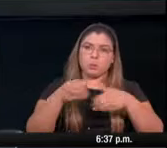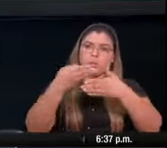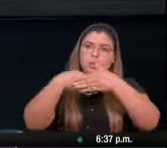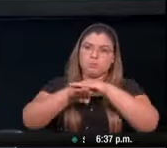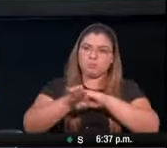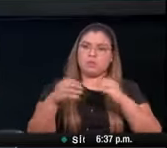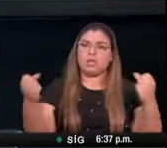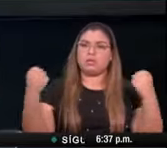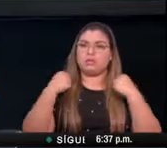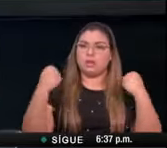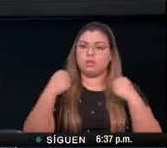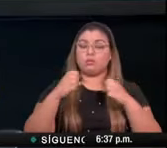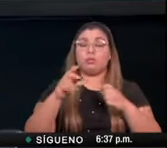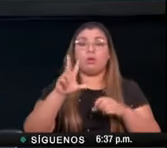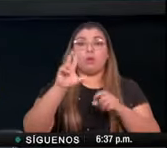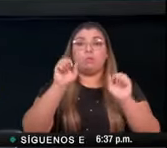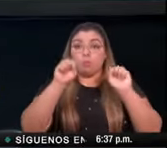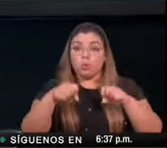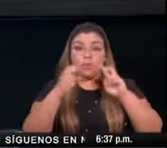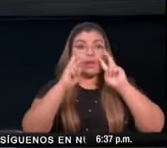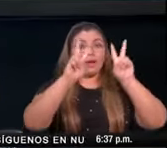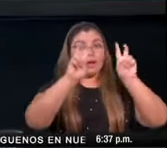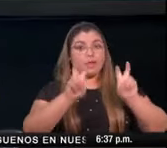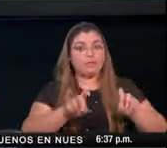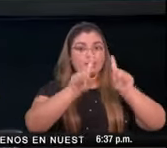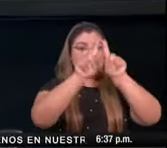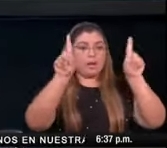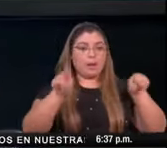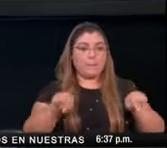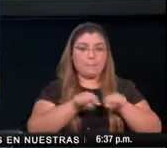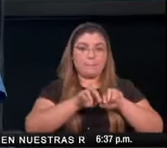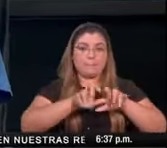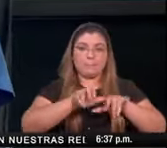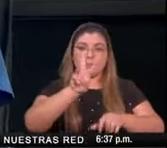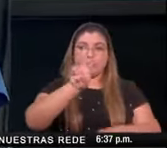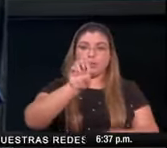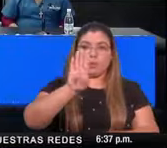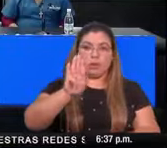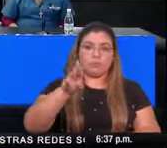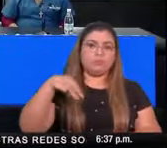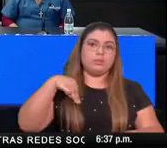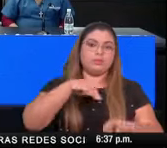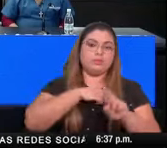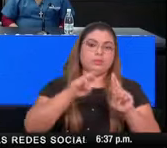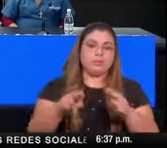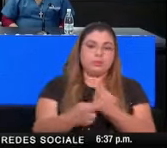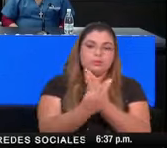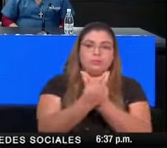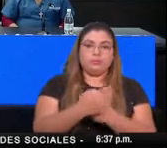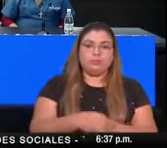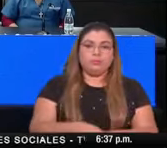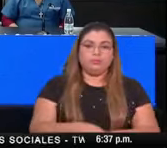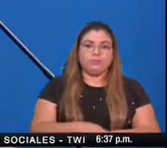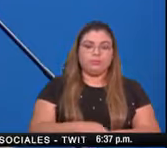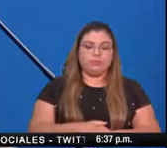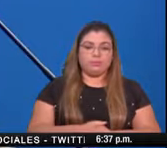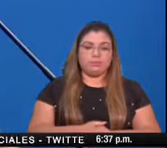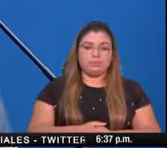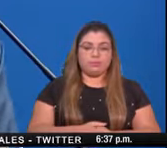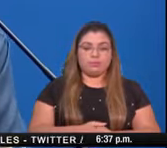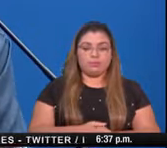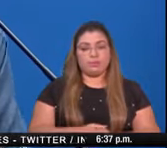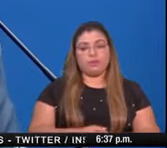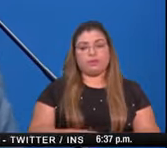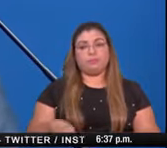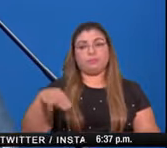consultar en la página web del ministerio de salud aris gracias doctora